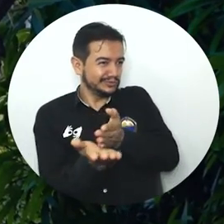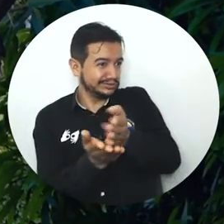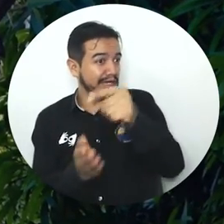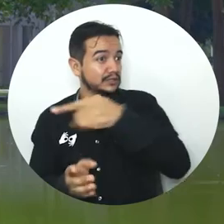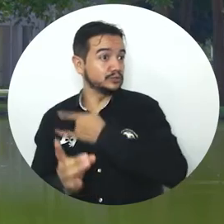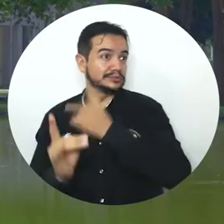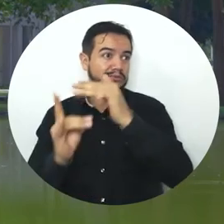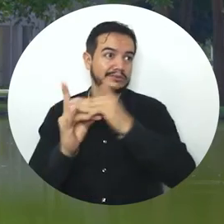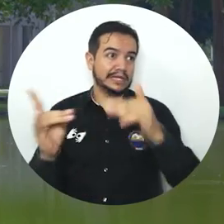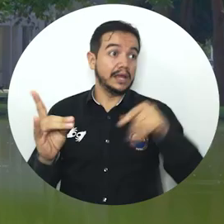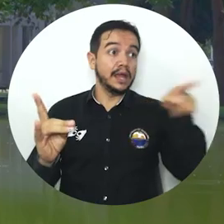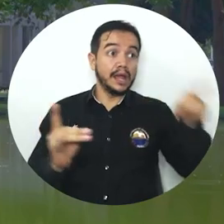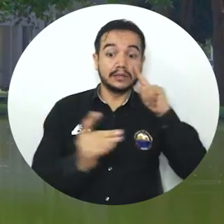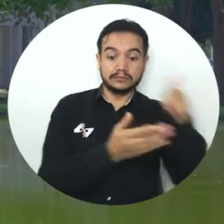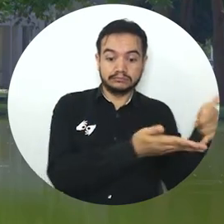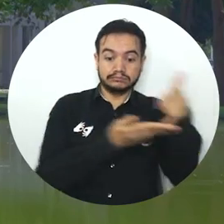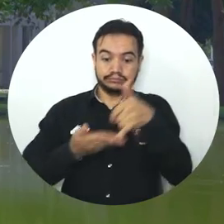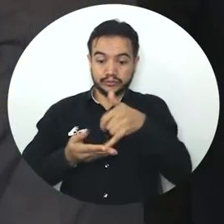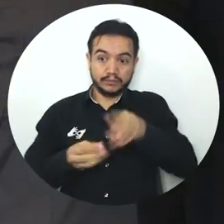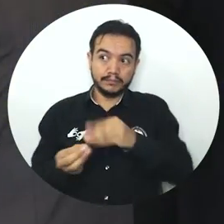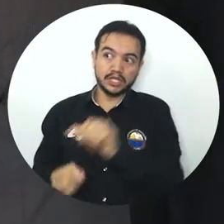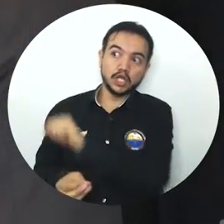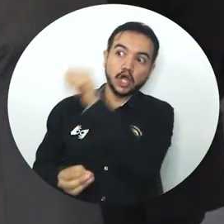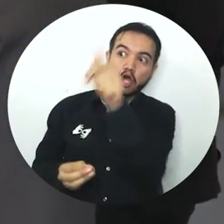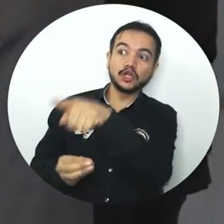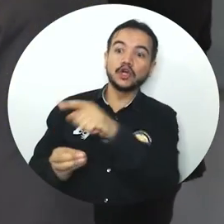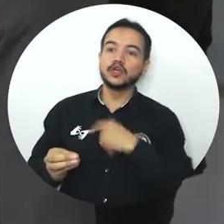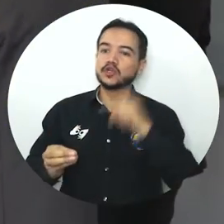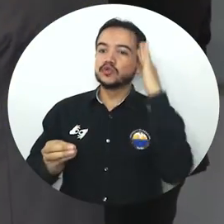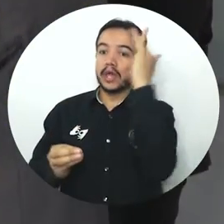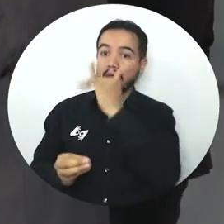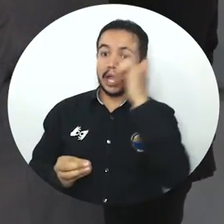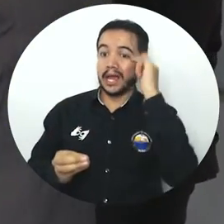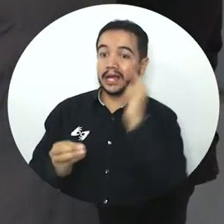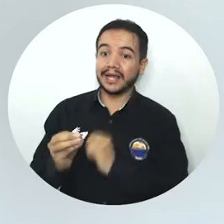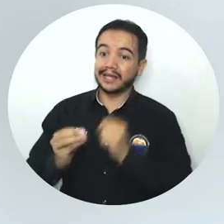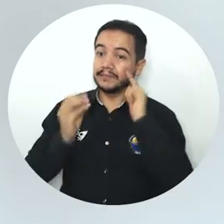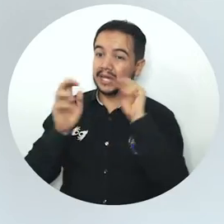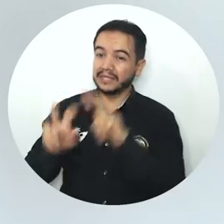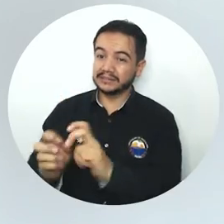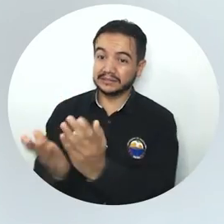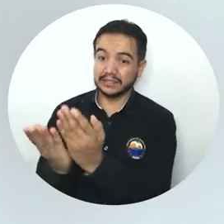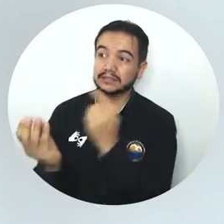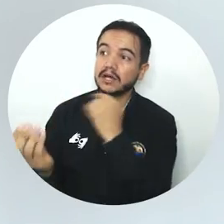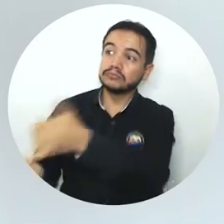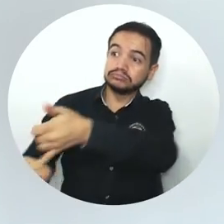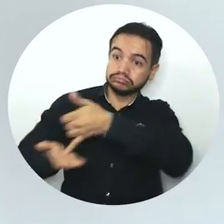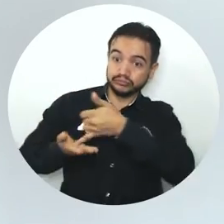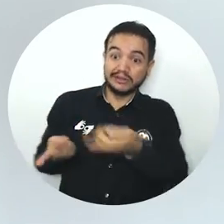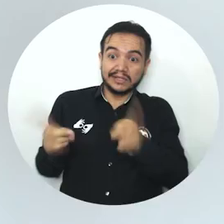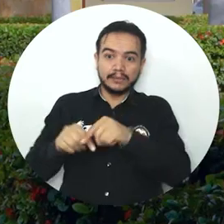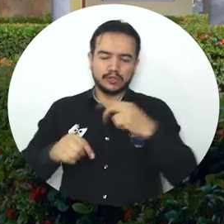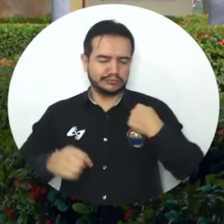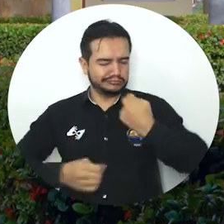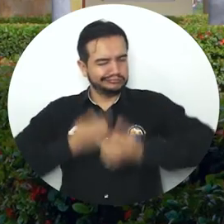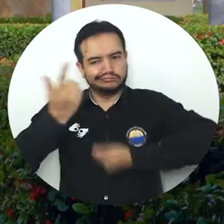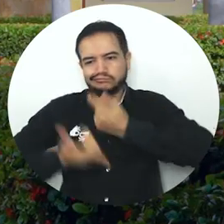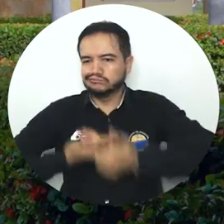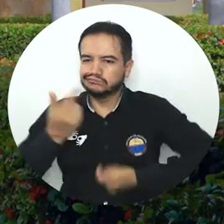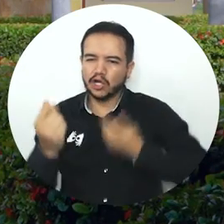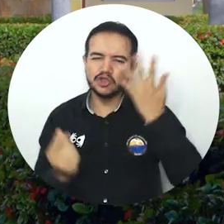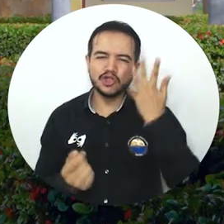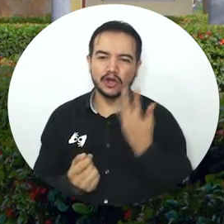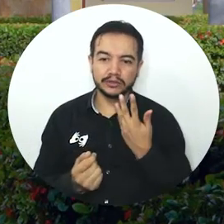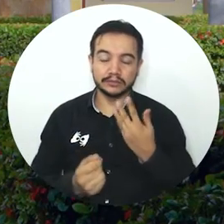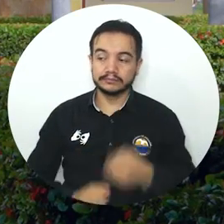de la Universidad Magdalena. Este reconocimiento que se suma al que recibimos de la Academia de Ciencias nos compromete más aún para seguir trabajando cada día. A lo largo de